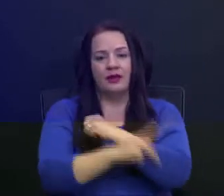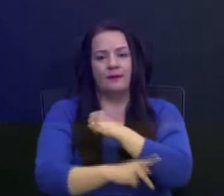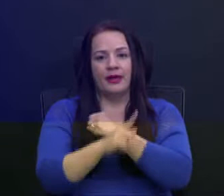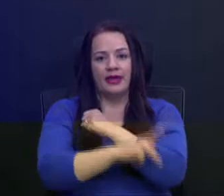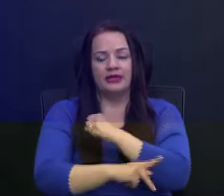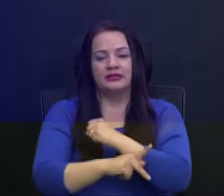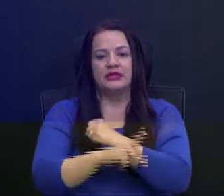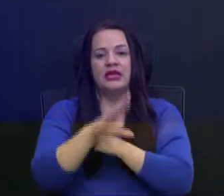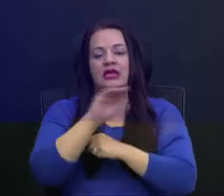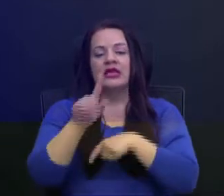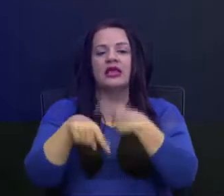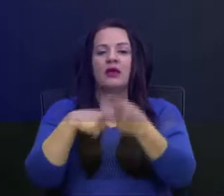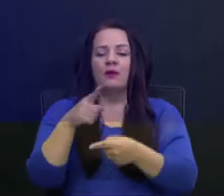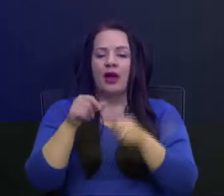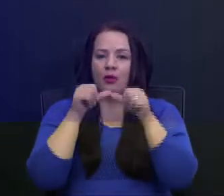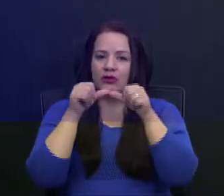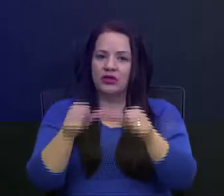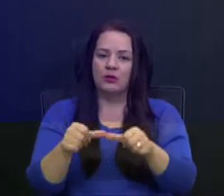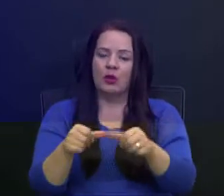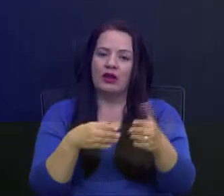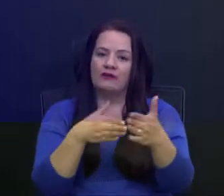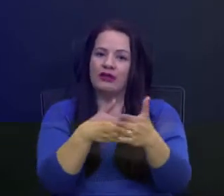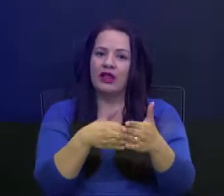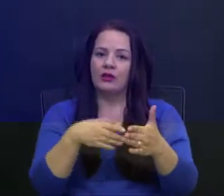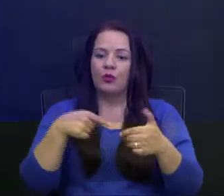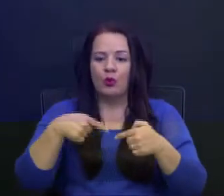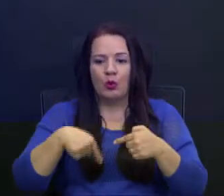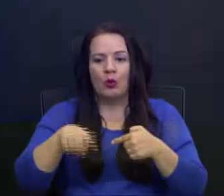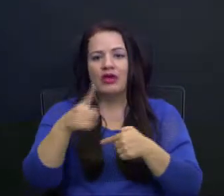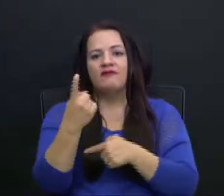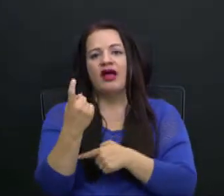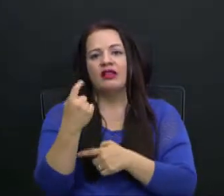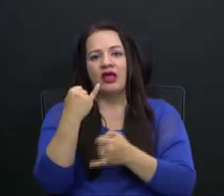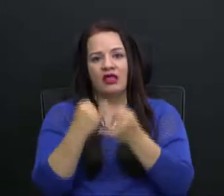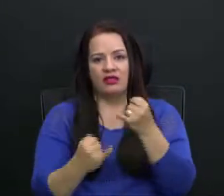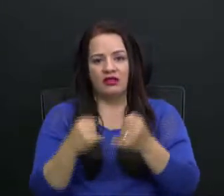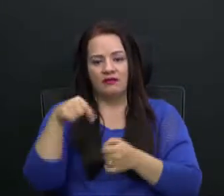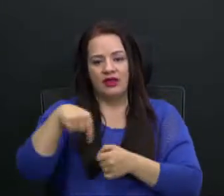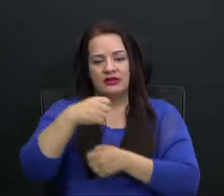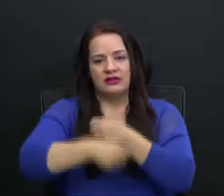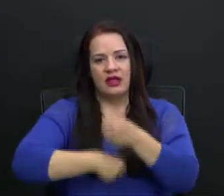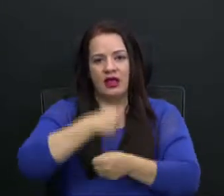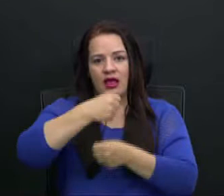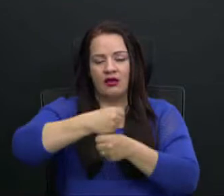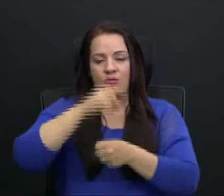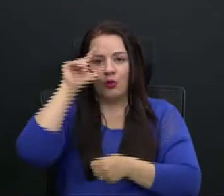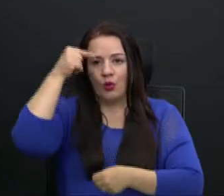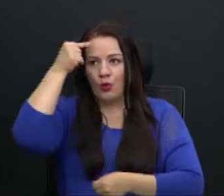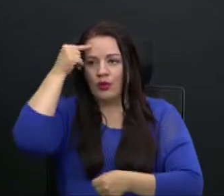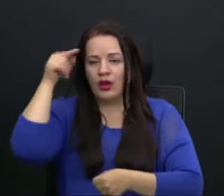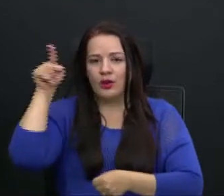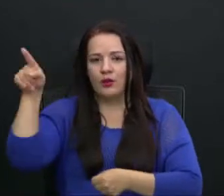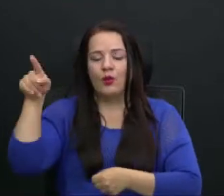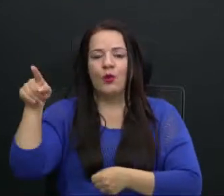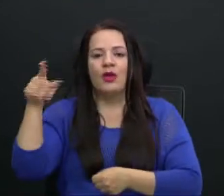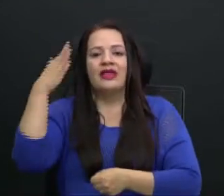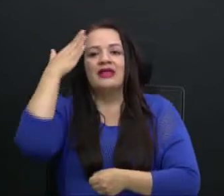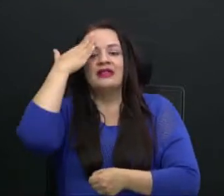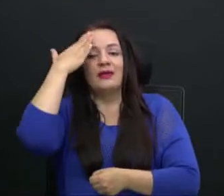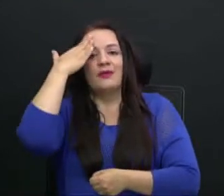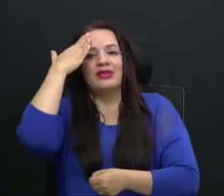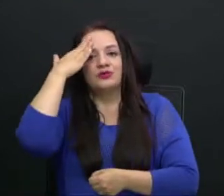en lo que resta de este año. Por lo tanto, al igual que el Gobierno Central, es de presumir que algunas de las